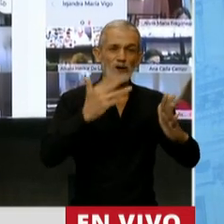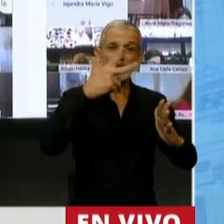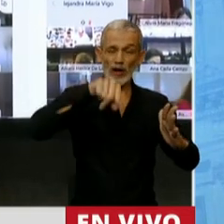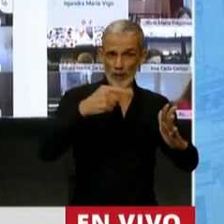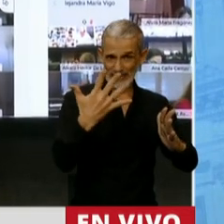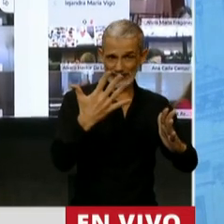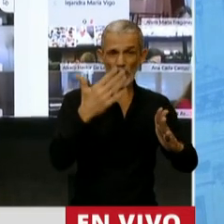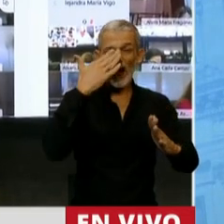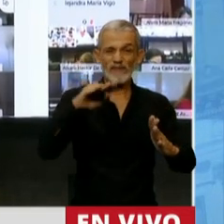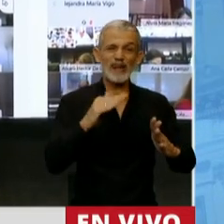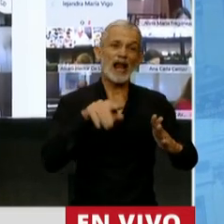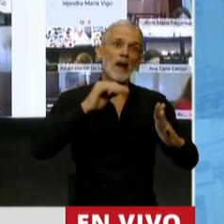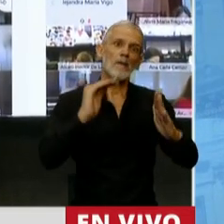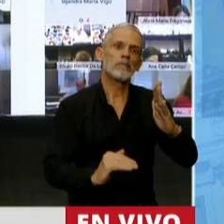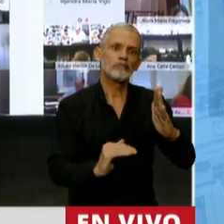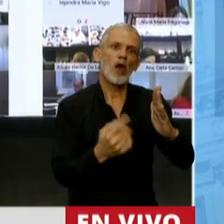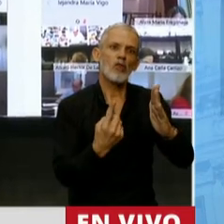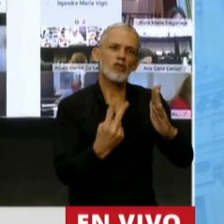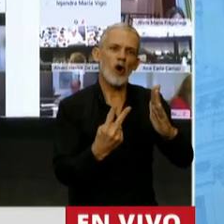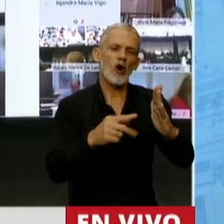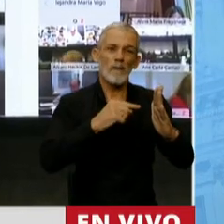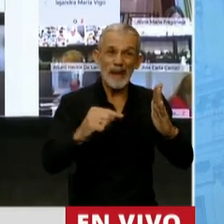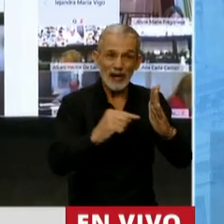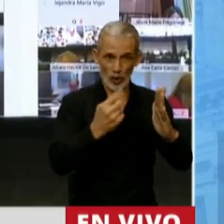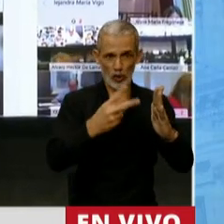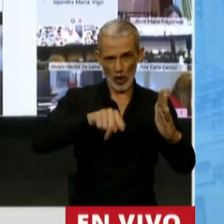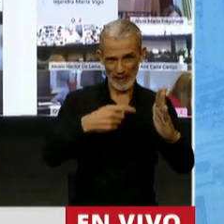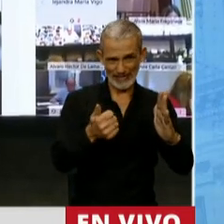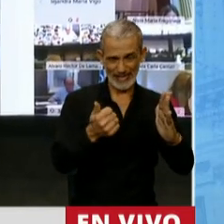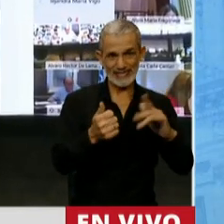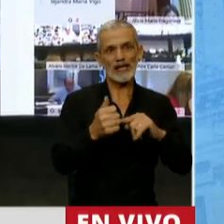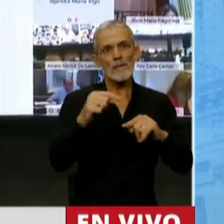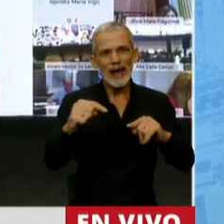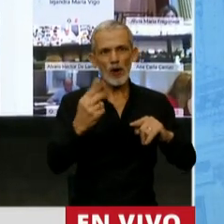terminó siendo de menos 2,6 y de menos 2,1 respectivamente.